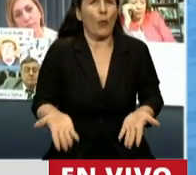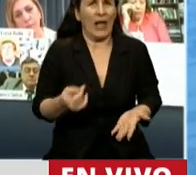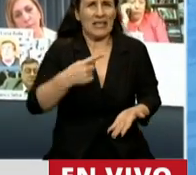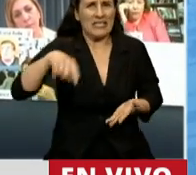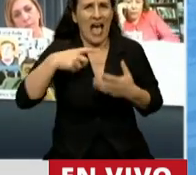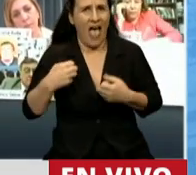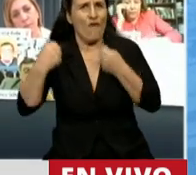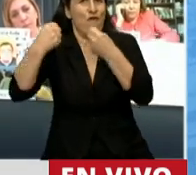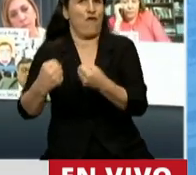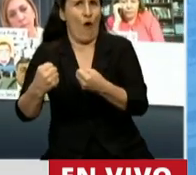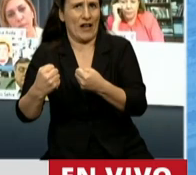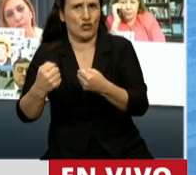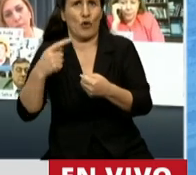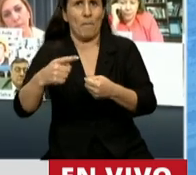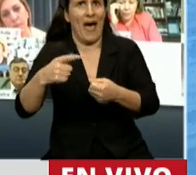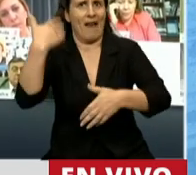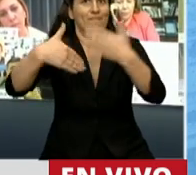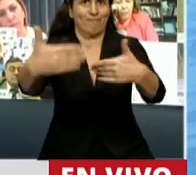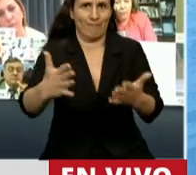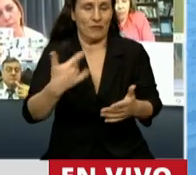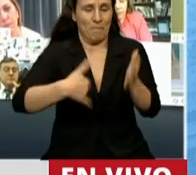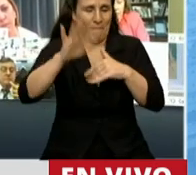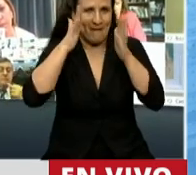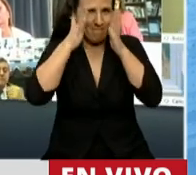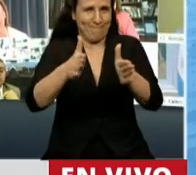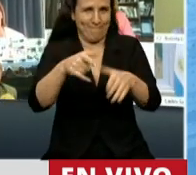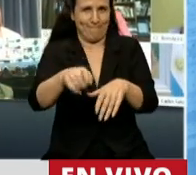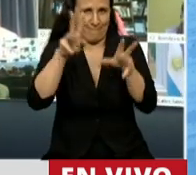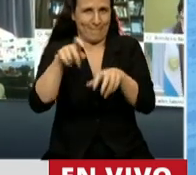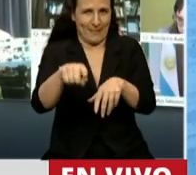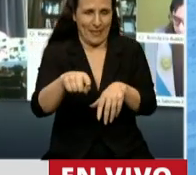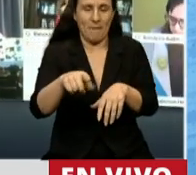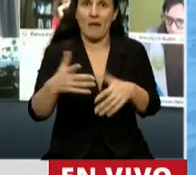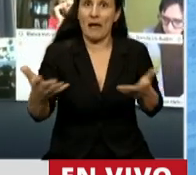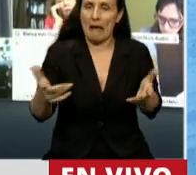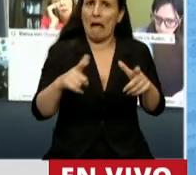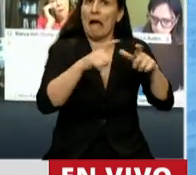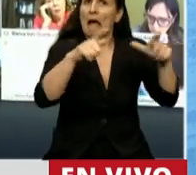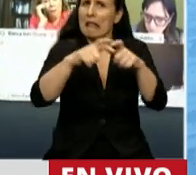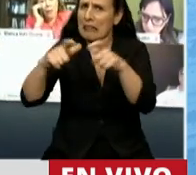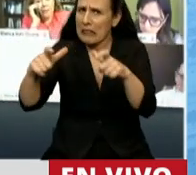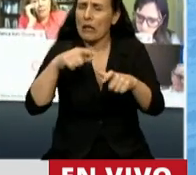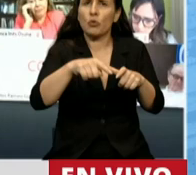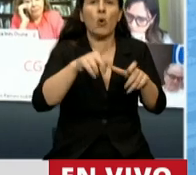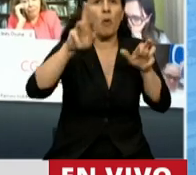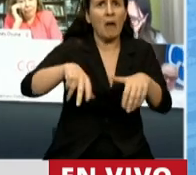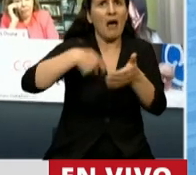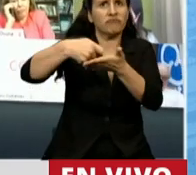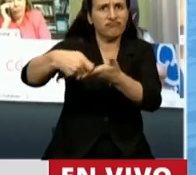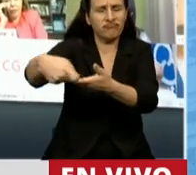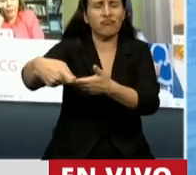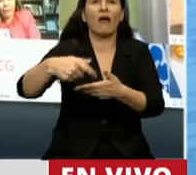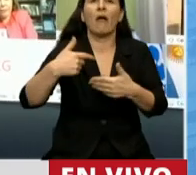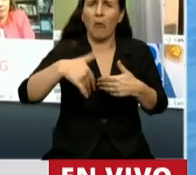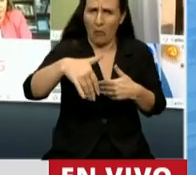esfuerzo de cara hacia adelante, que es lo que me interesa. Obviamente, el total de estos títulos que estamos reestructurando, que nosotros